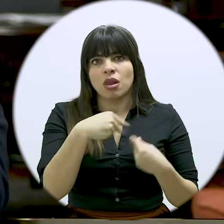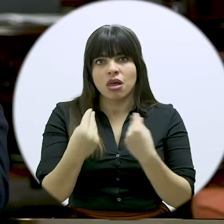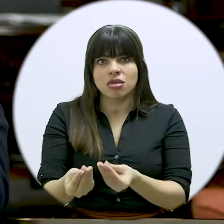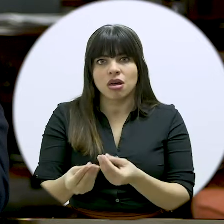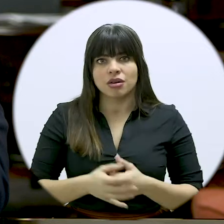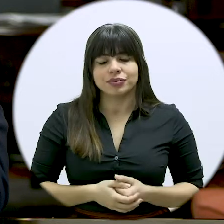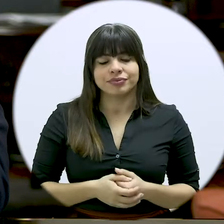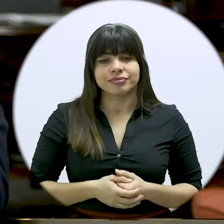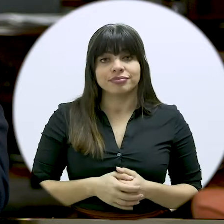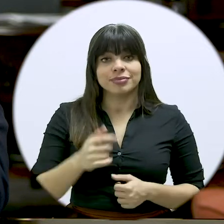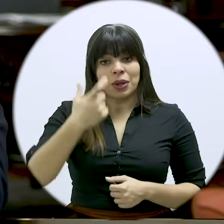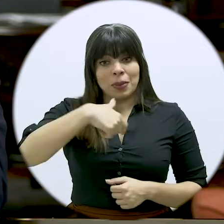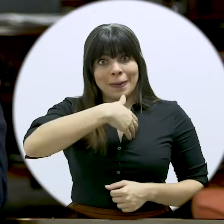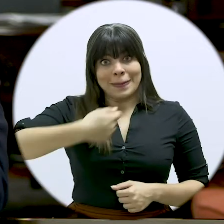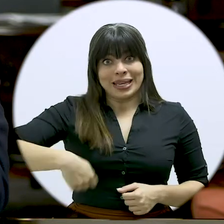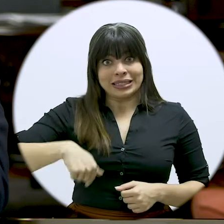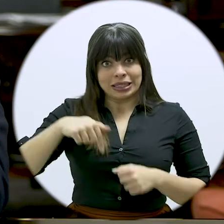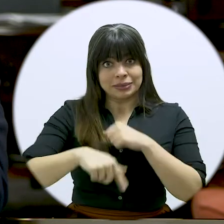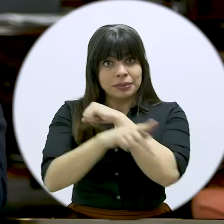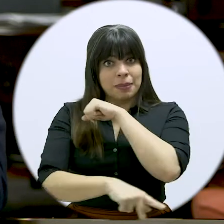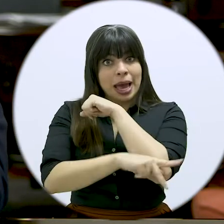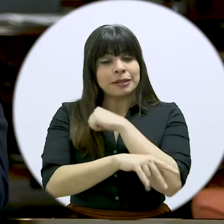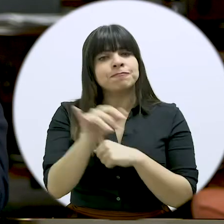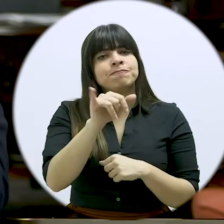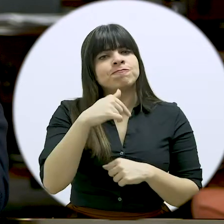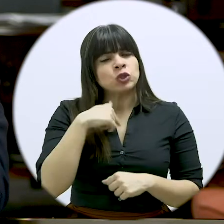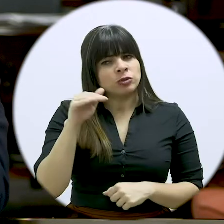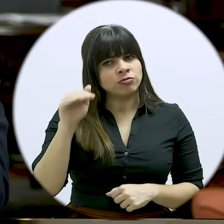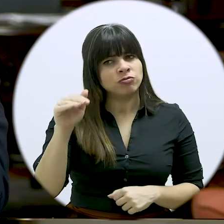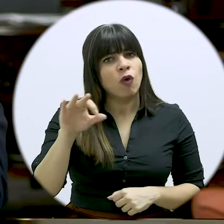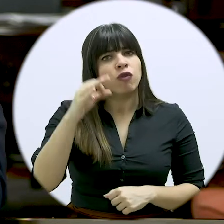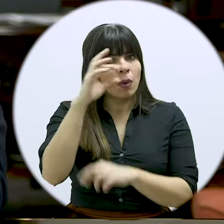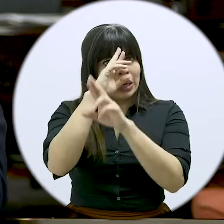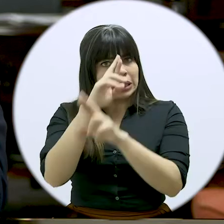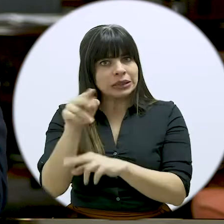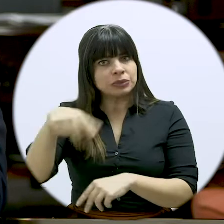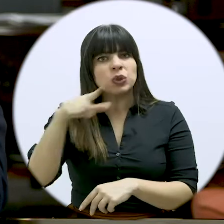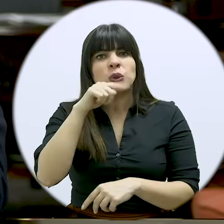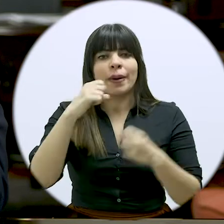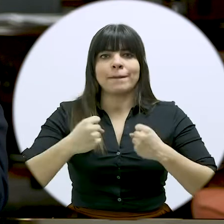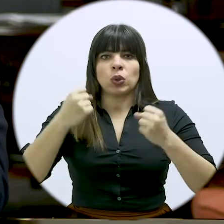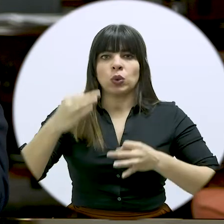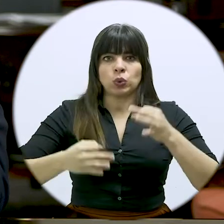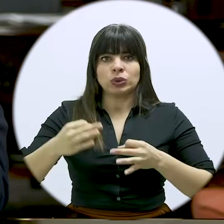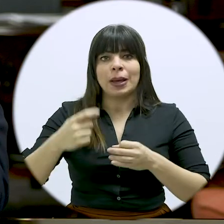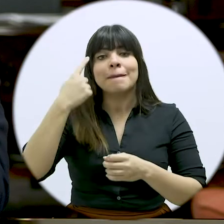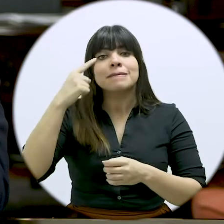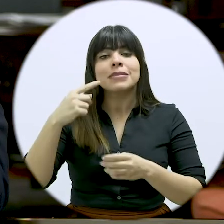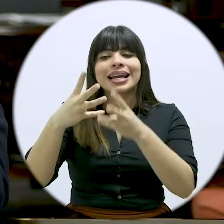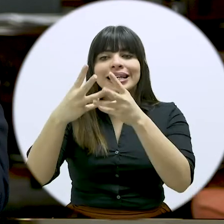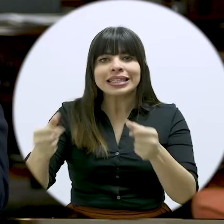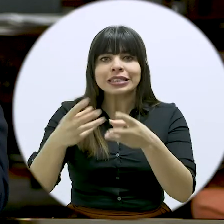comedor escolar. Como presidente de esta República, también hago un llamado respetuoso al Poder Judicial